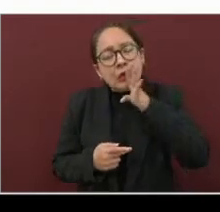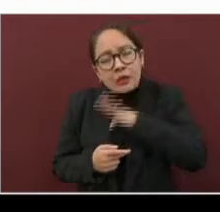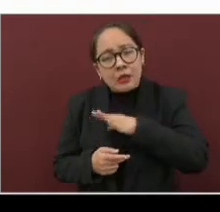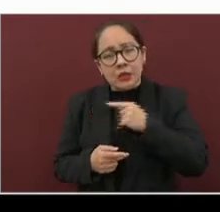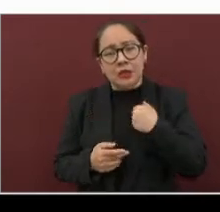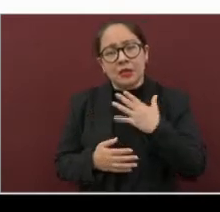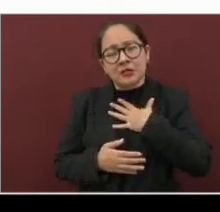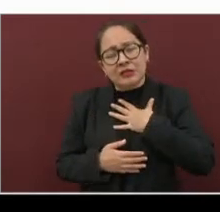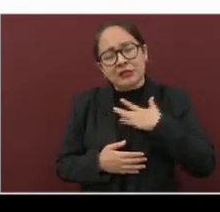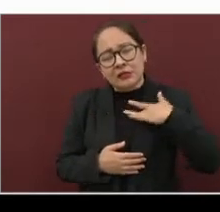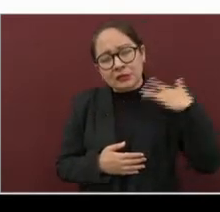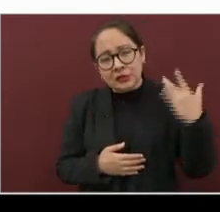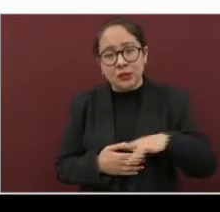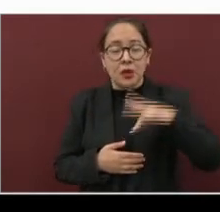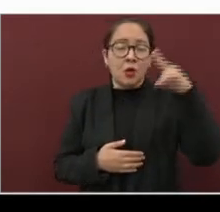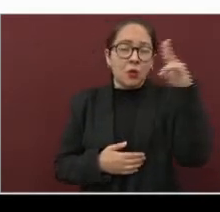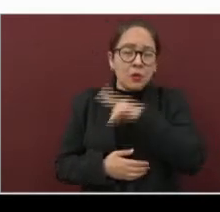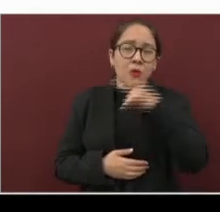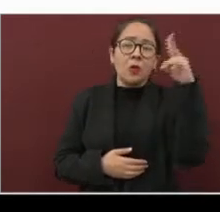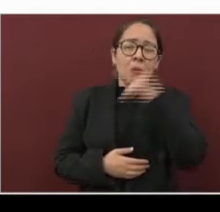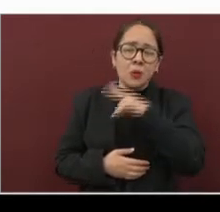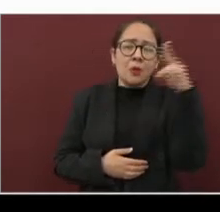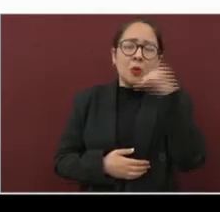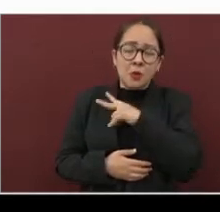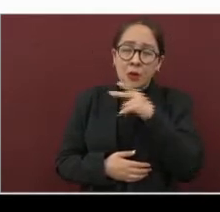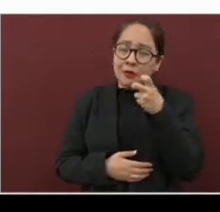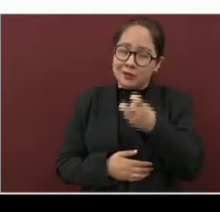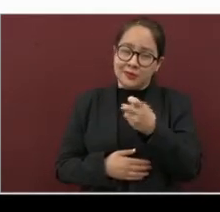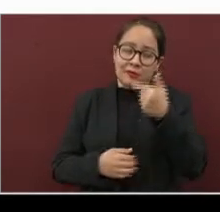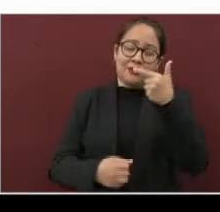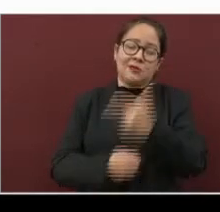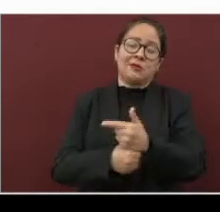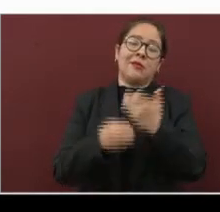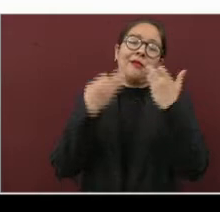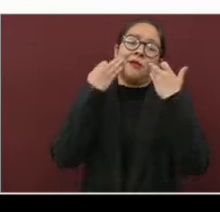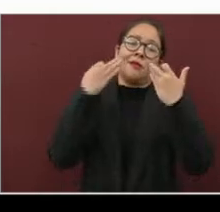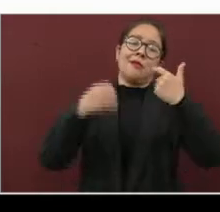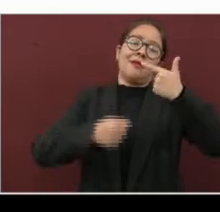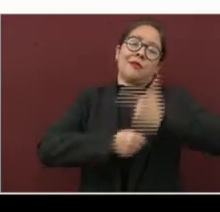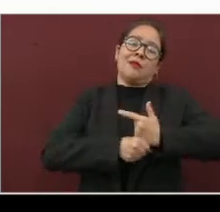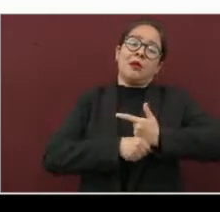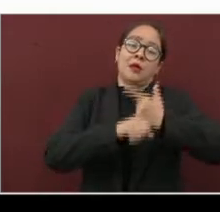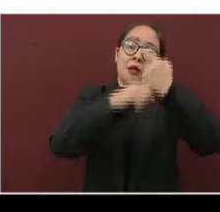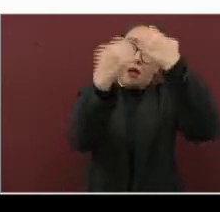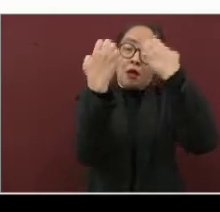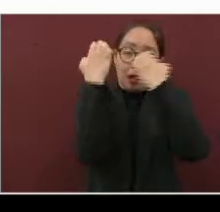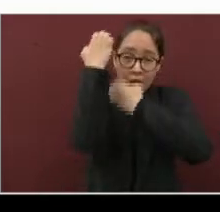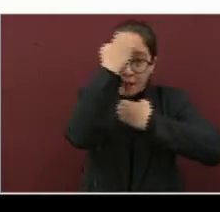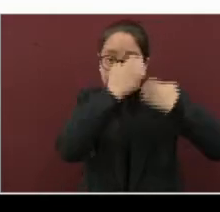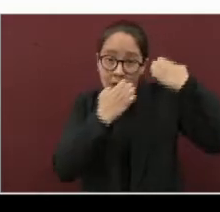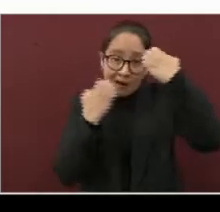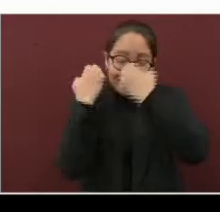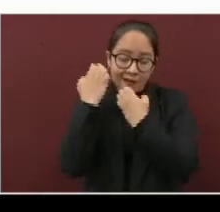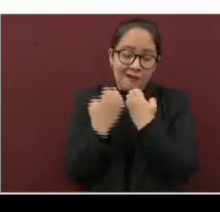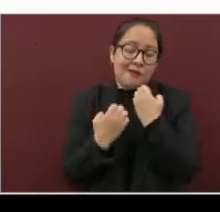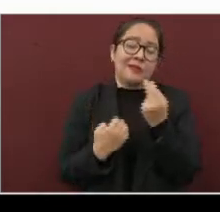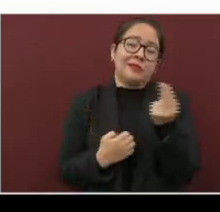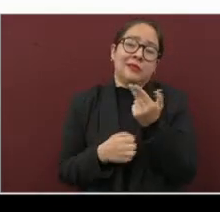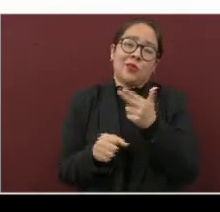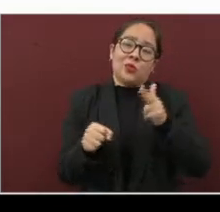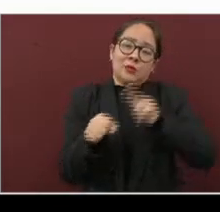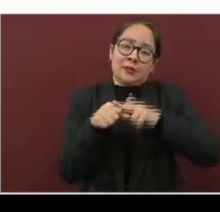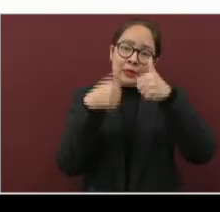el dolor de pecho, la respiración rápida, fueron muy evidentes y parte de la evaluación que los llevó a requerir